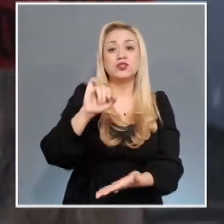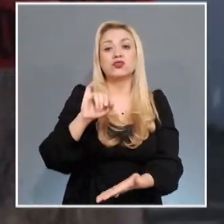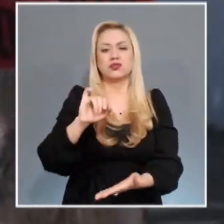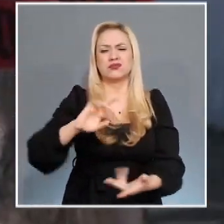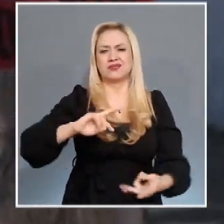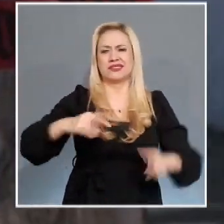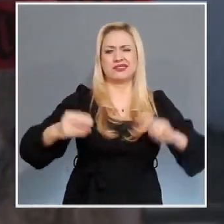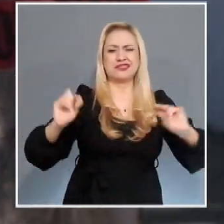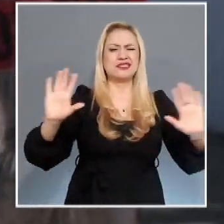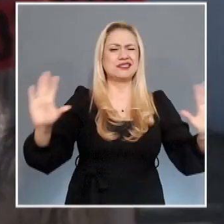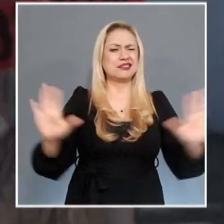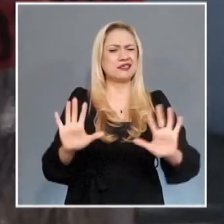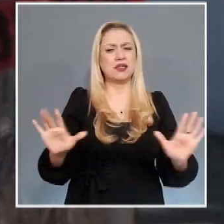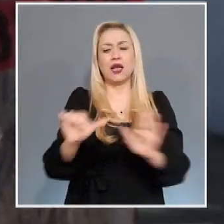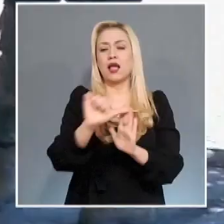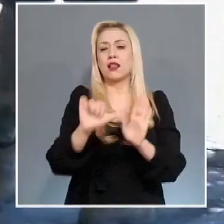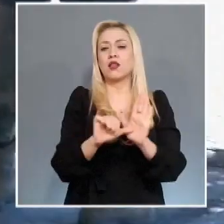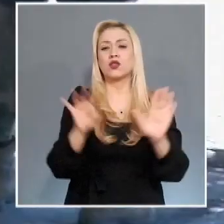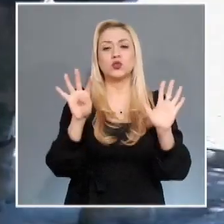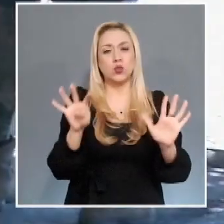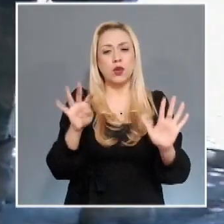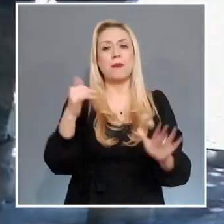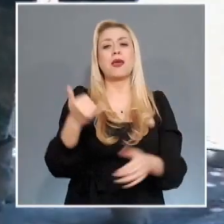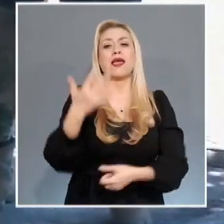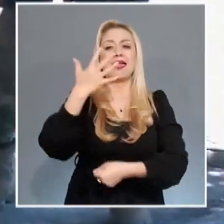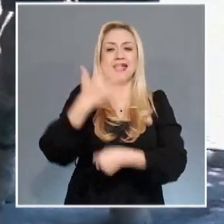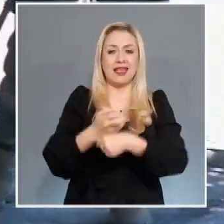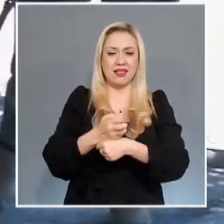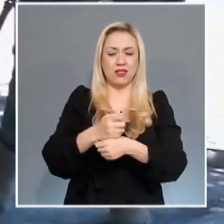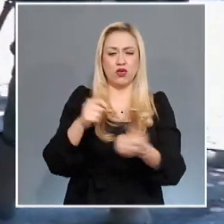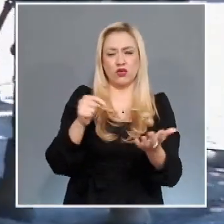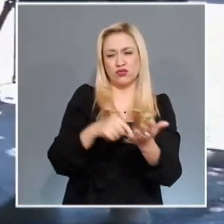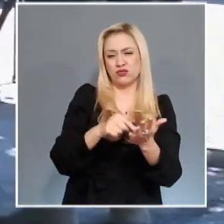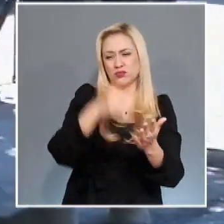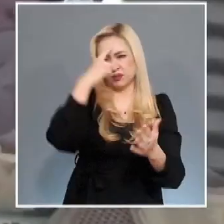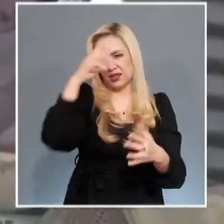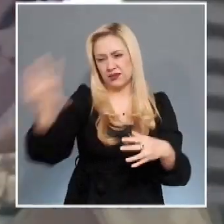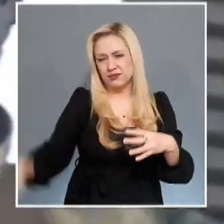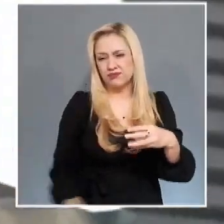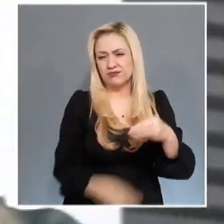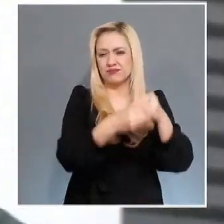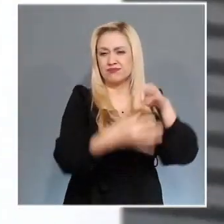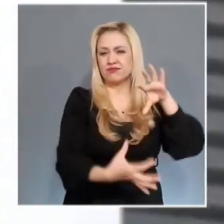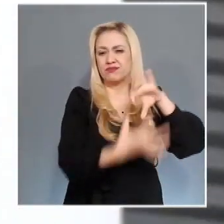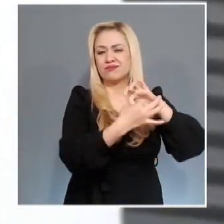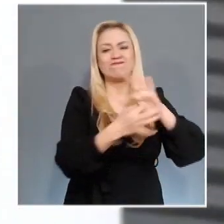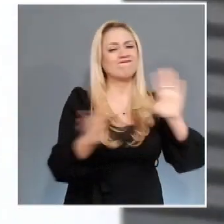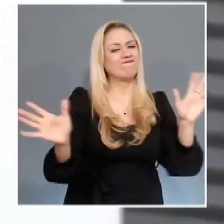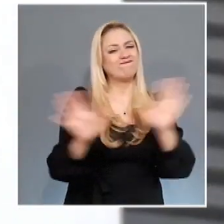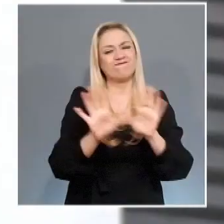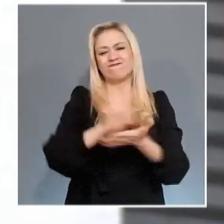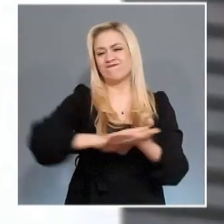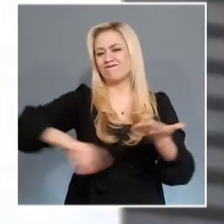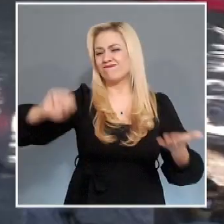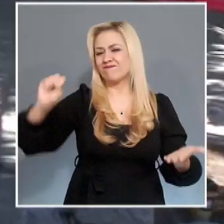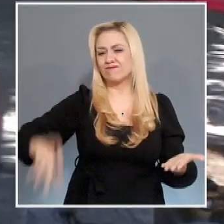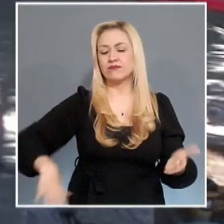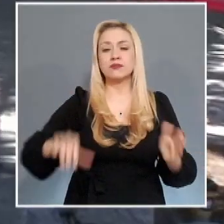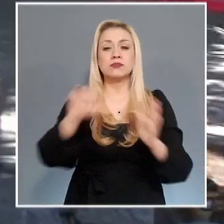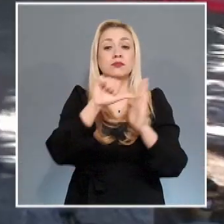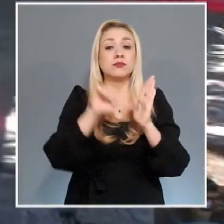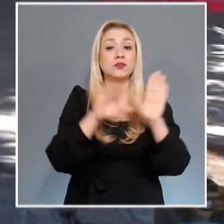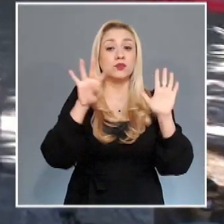la ley y el quinto transitorio del decreto por el que se expidió dicho ordenamiento. El artículo 19 prevé que cuando la